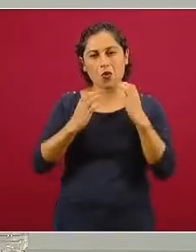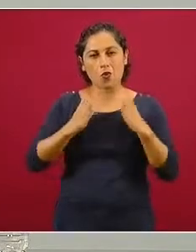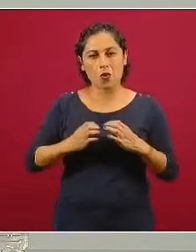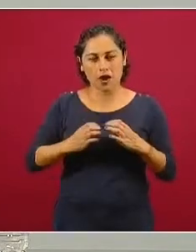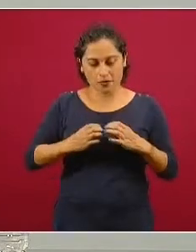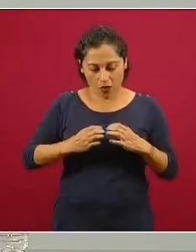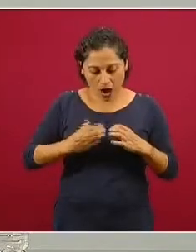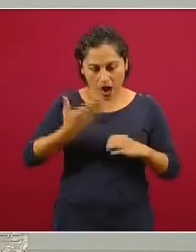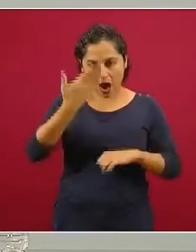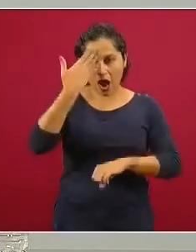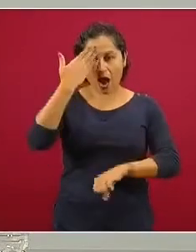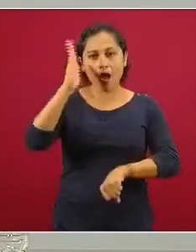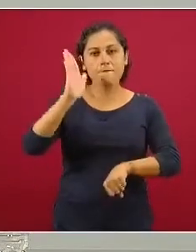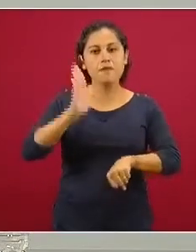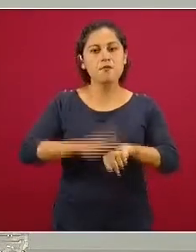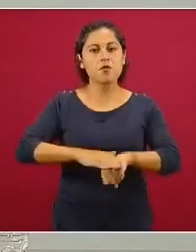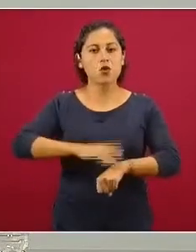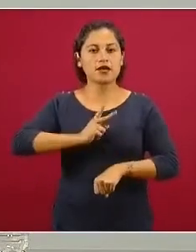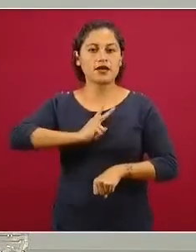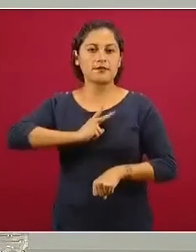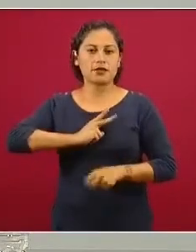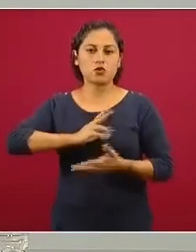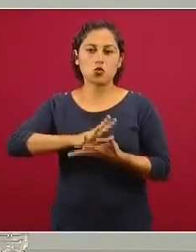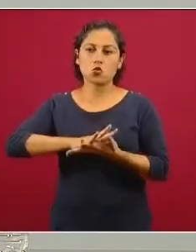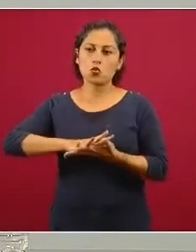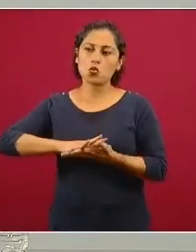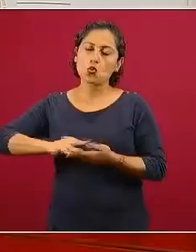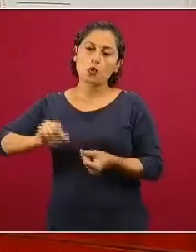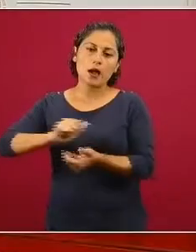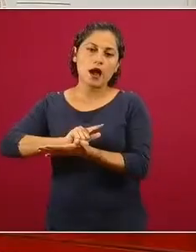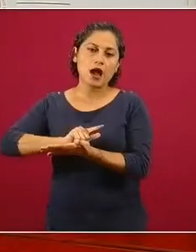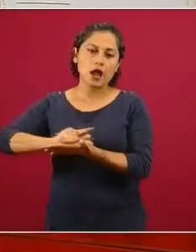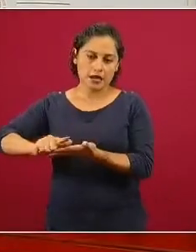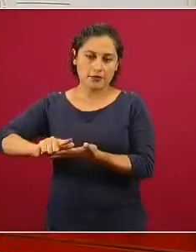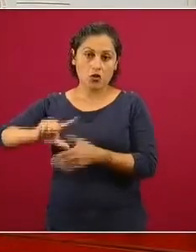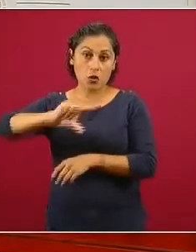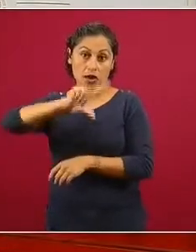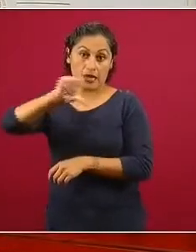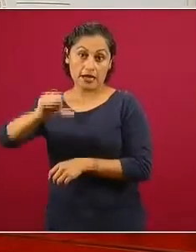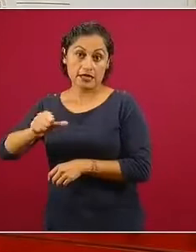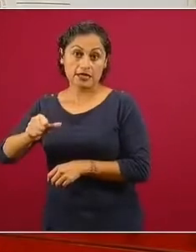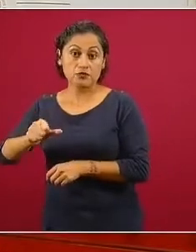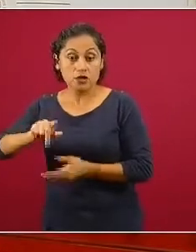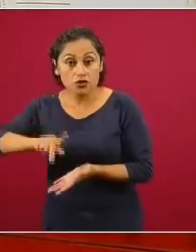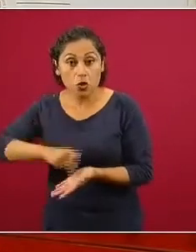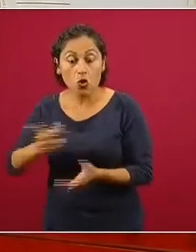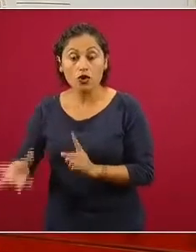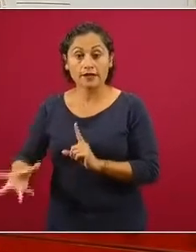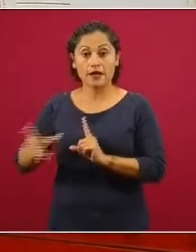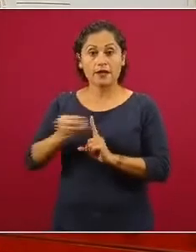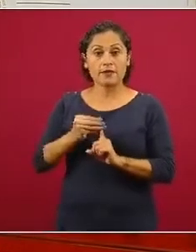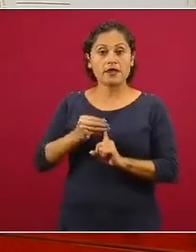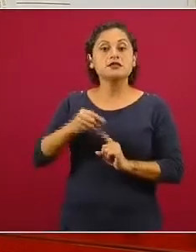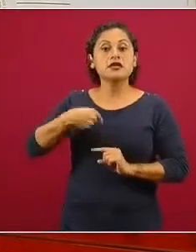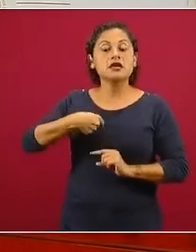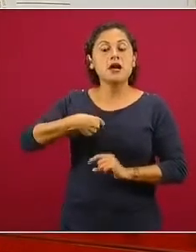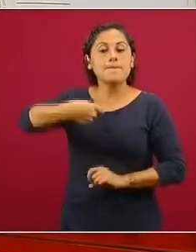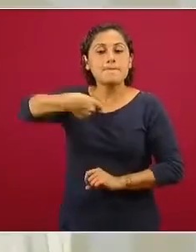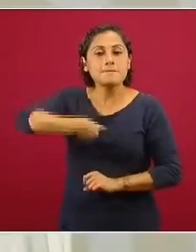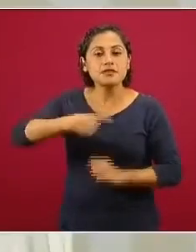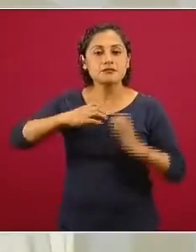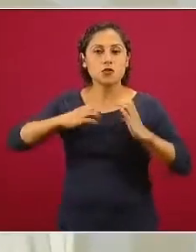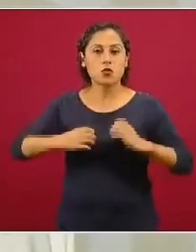que no se replique el virus de nuestro organismo, tener una respuesta inmediata y protegernos contra la infección.